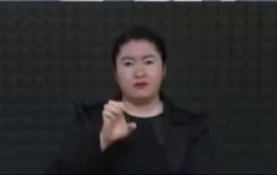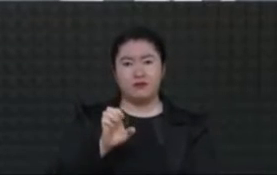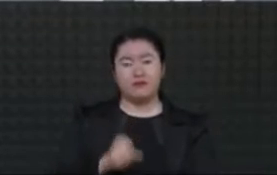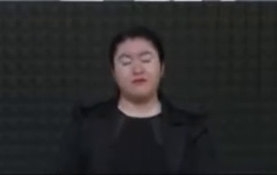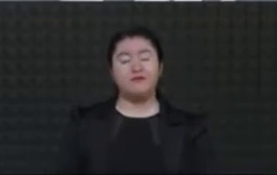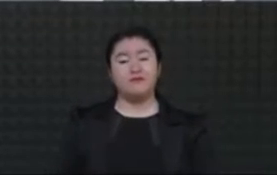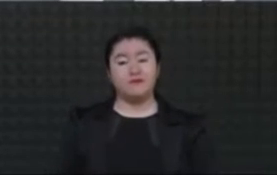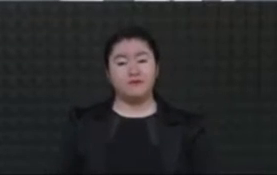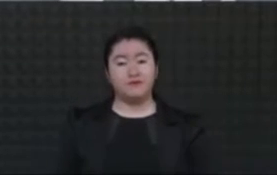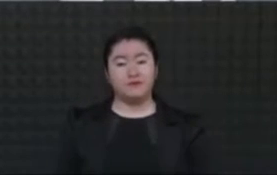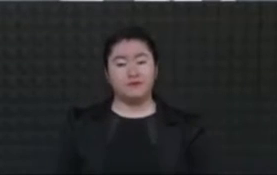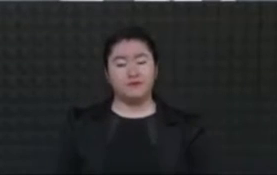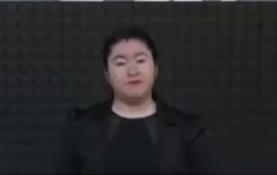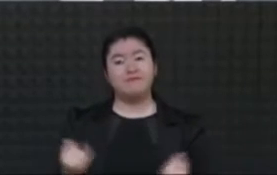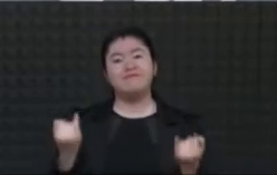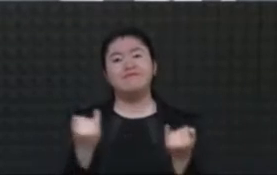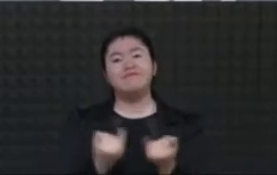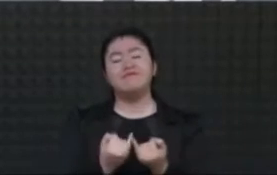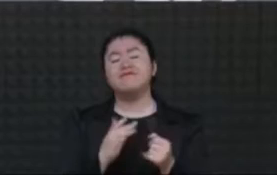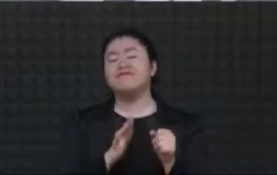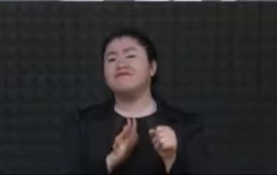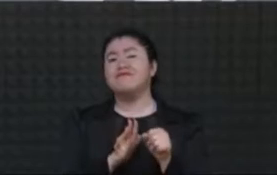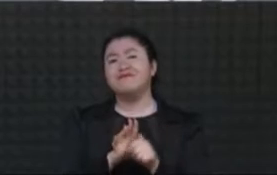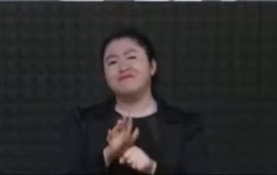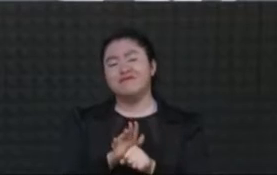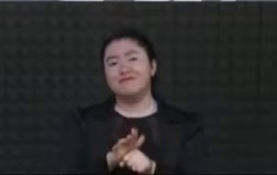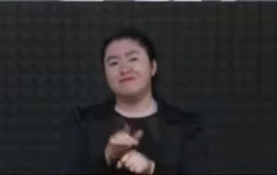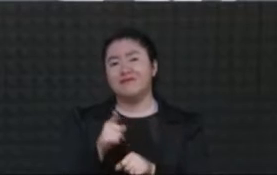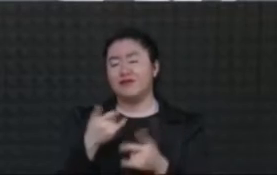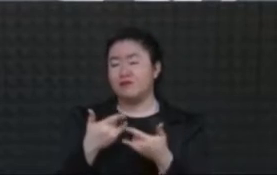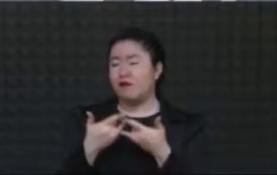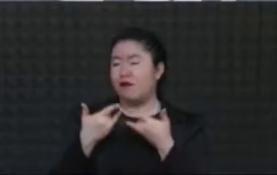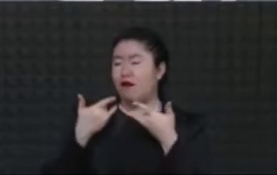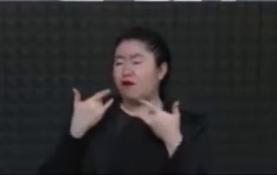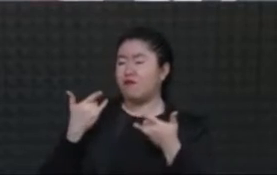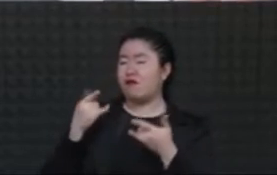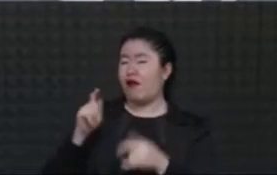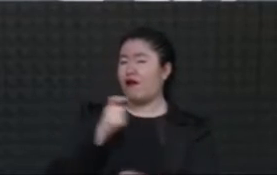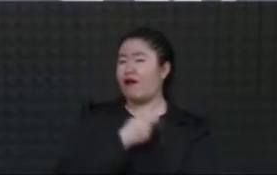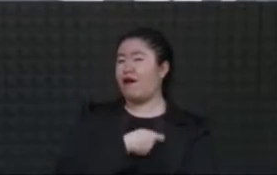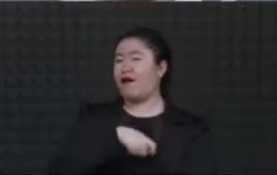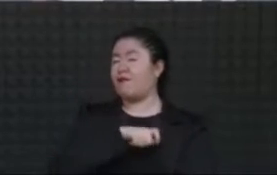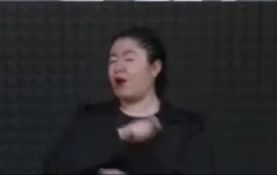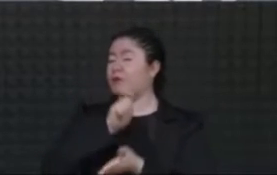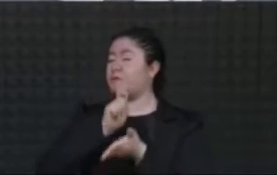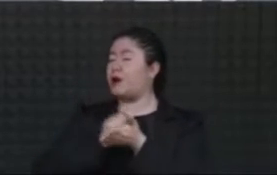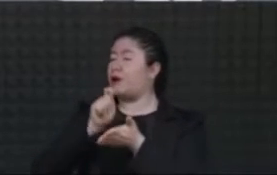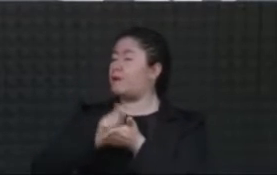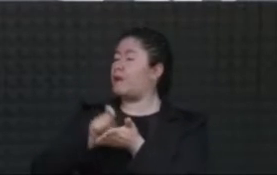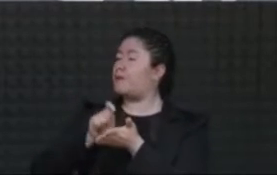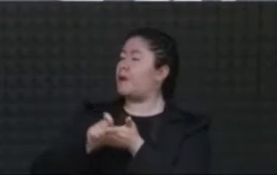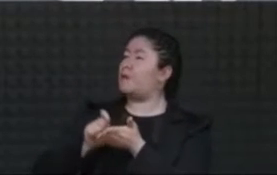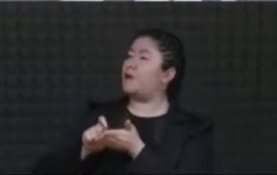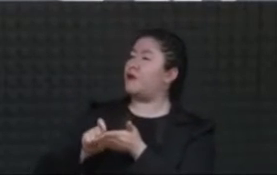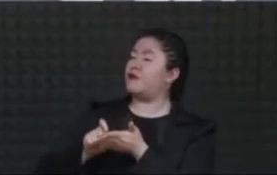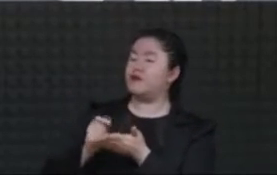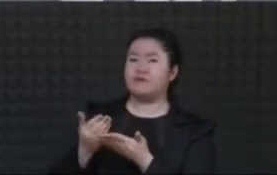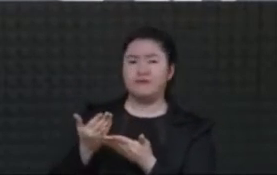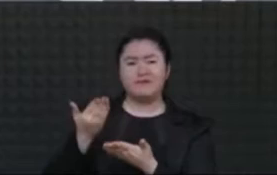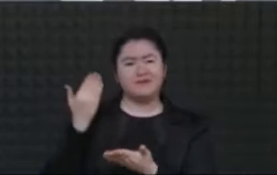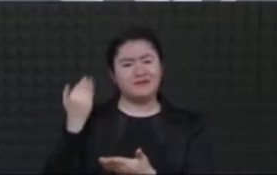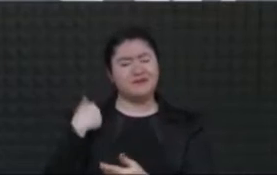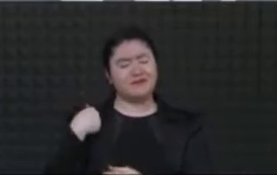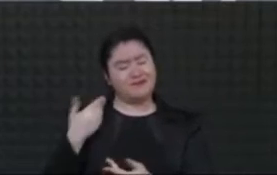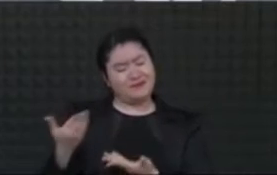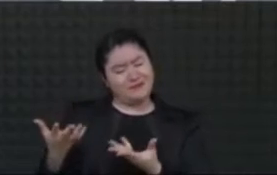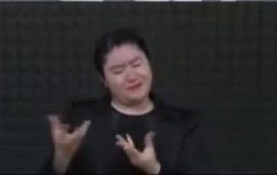esa narrativa histórica, colonial, que hace un ratito que veníamos para acá, escuché decir a la